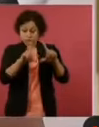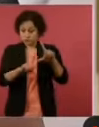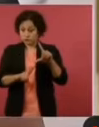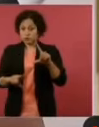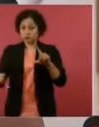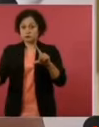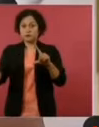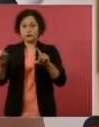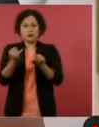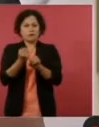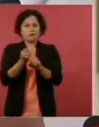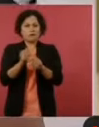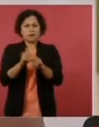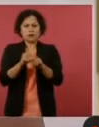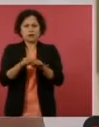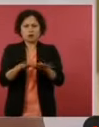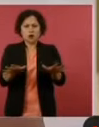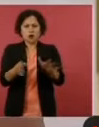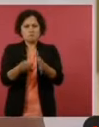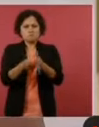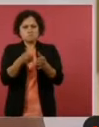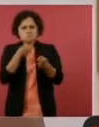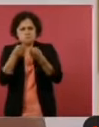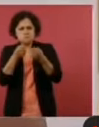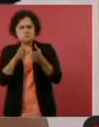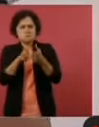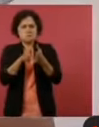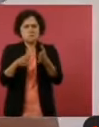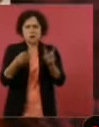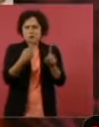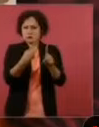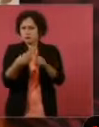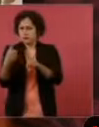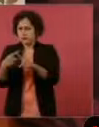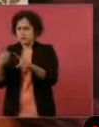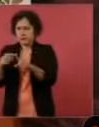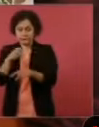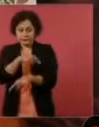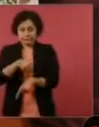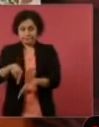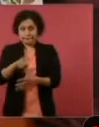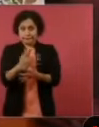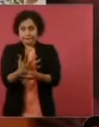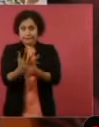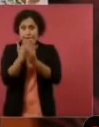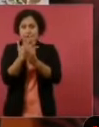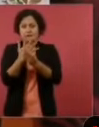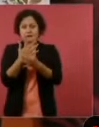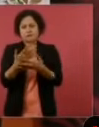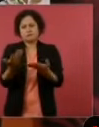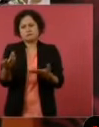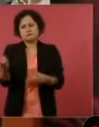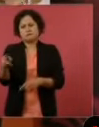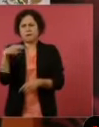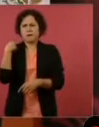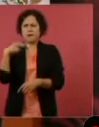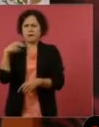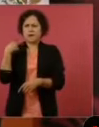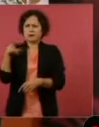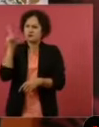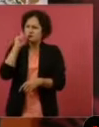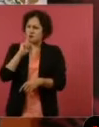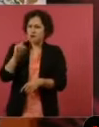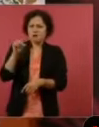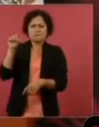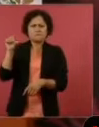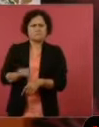que en Veracruz iba a perder Rocío Nale. O sea,